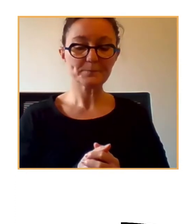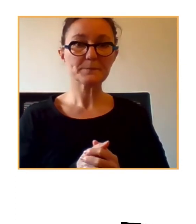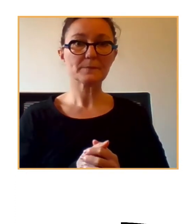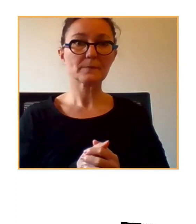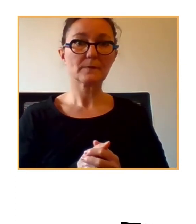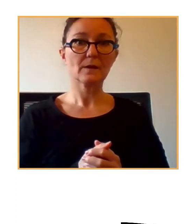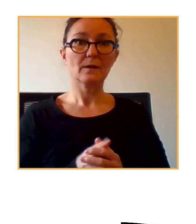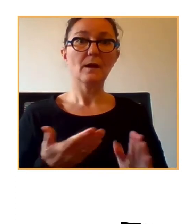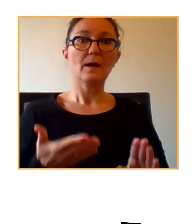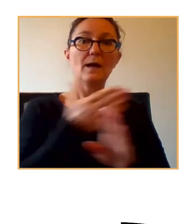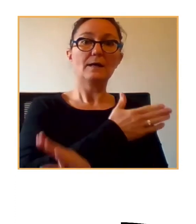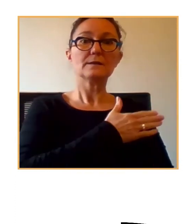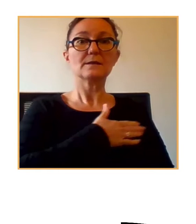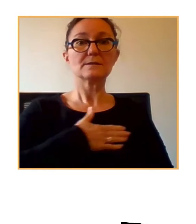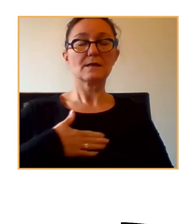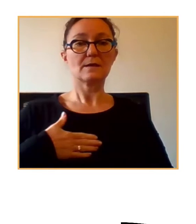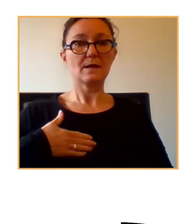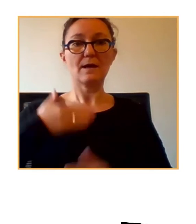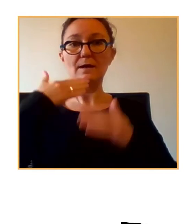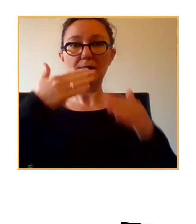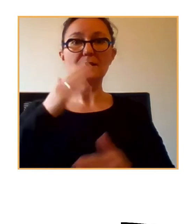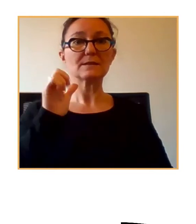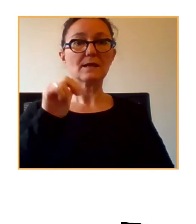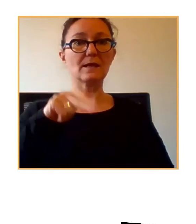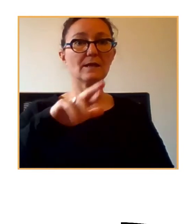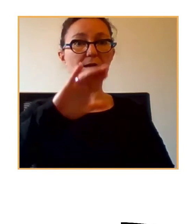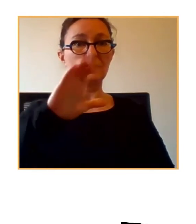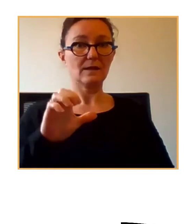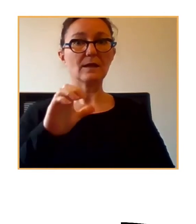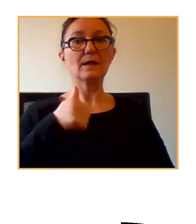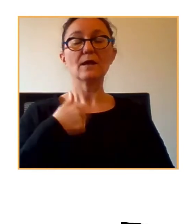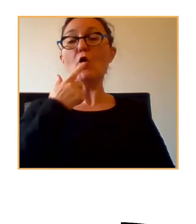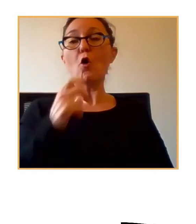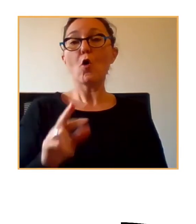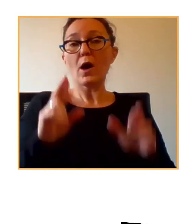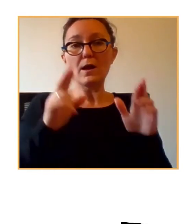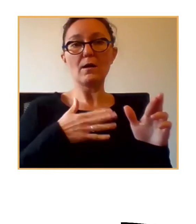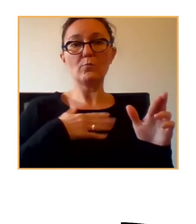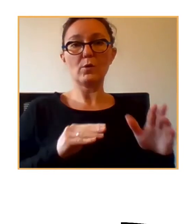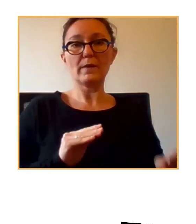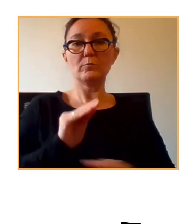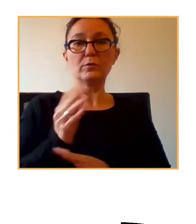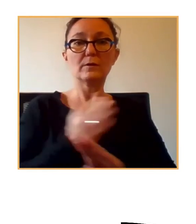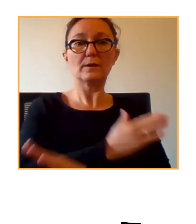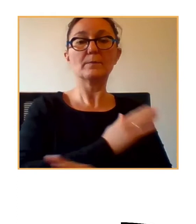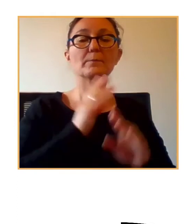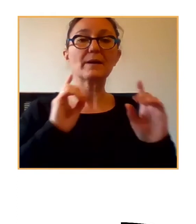Antes de eso, dar las gracias a Enrique y esperemos que efectivamente que haya más inversión en la promoción de